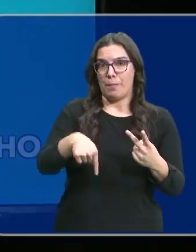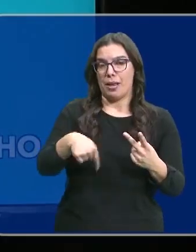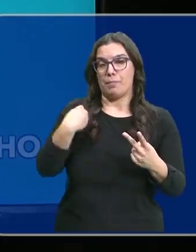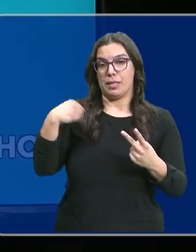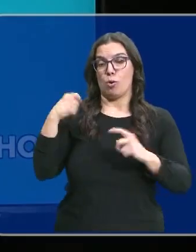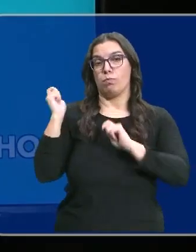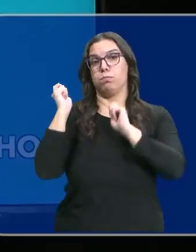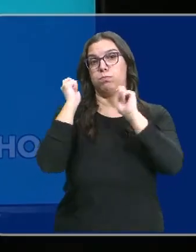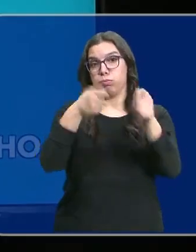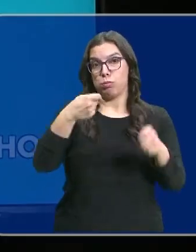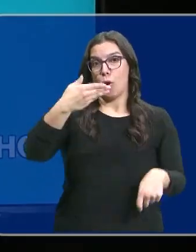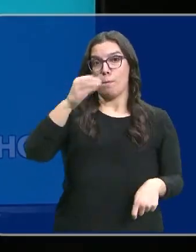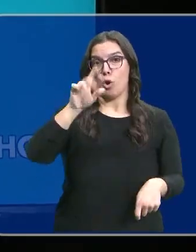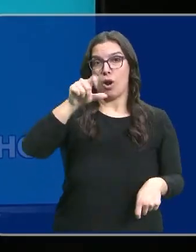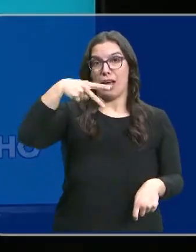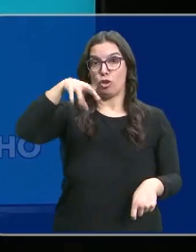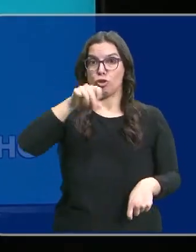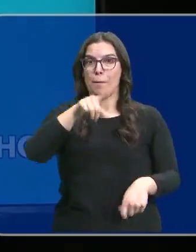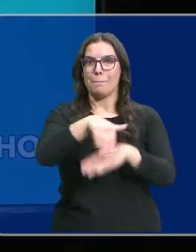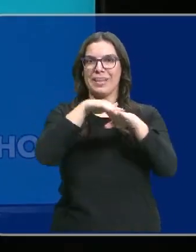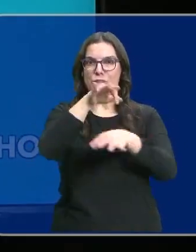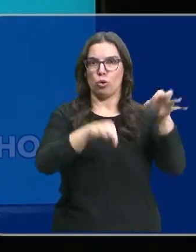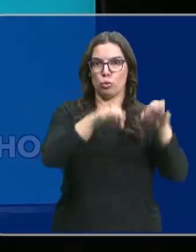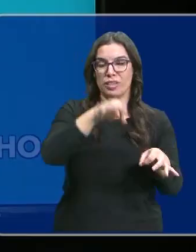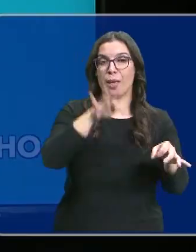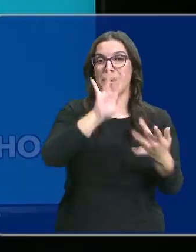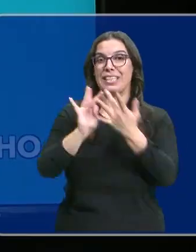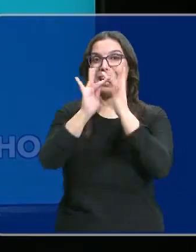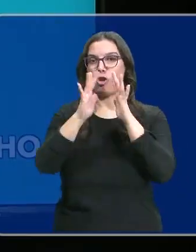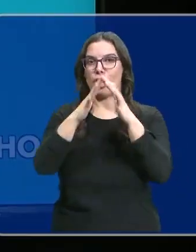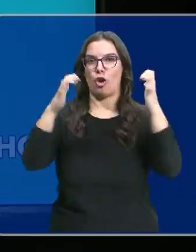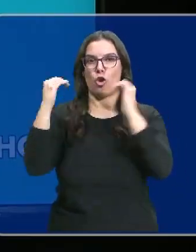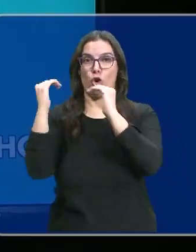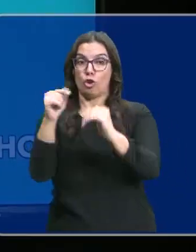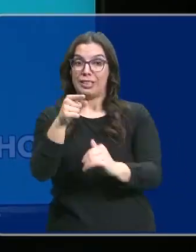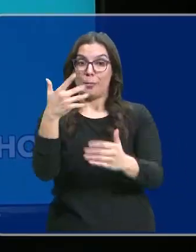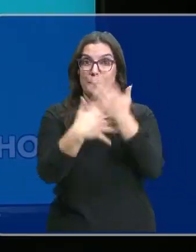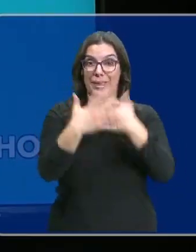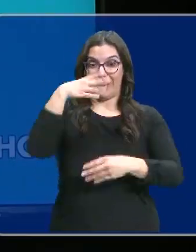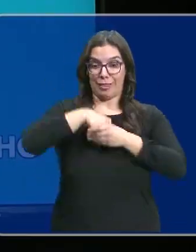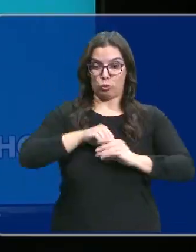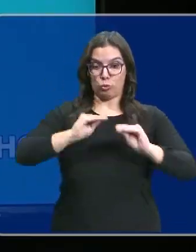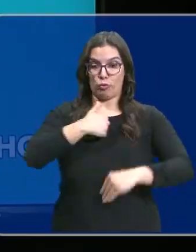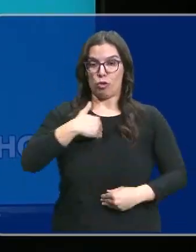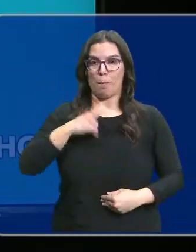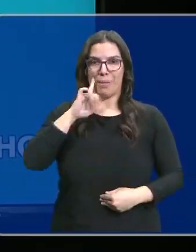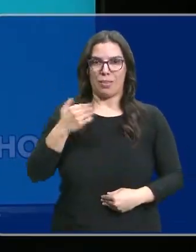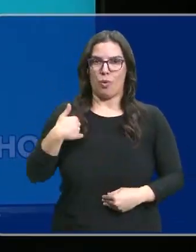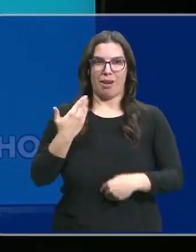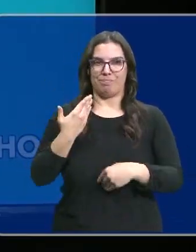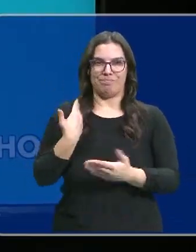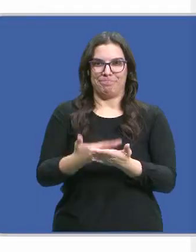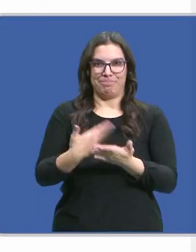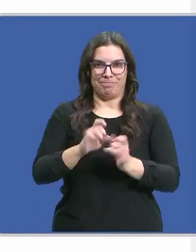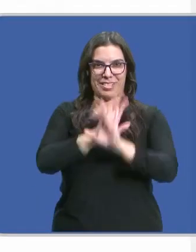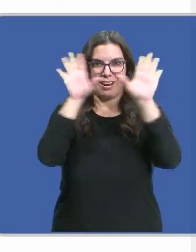con el nombramiento de Félix Bolaños como ministro de Justicia y de relaciones con las Cortes, que es una combinación que parece casi una declaración de